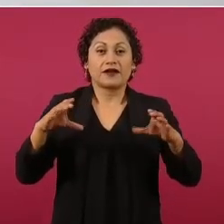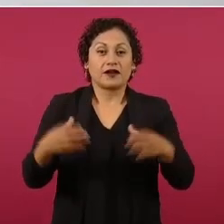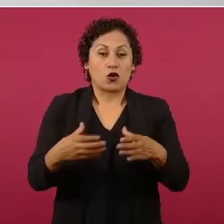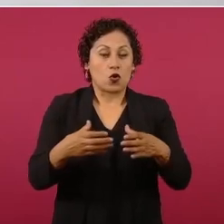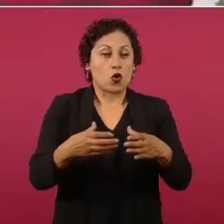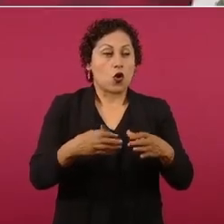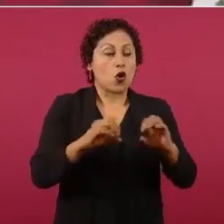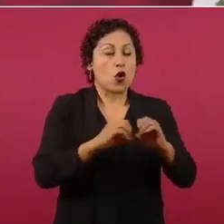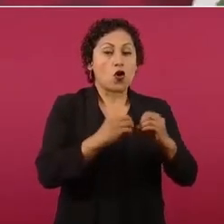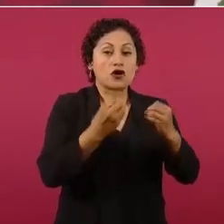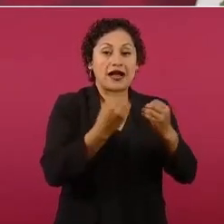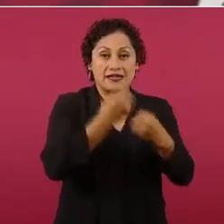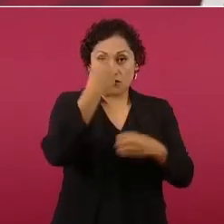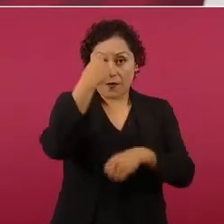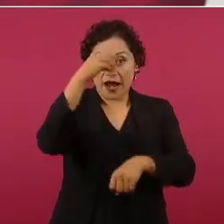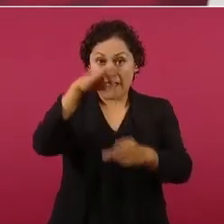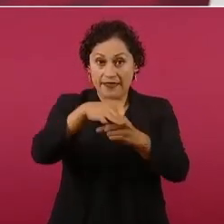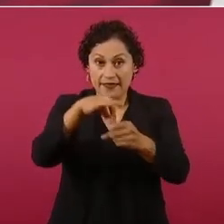podemos tener uno?